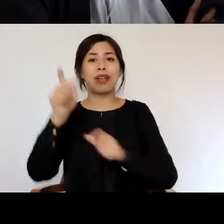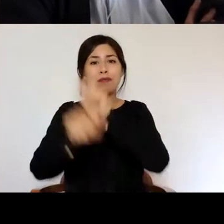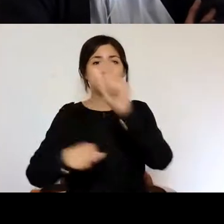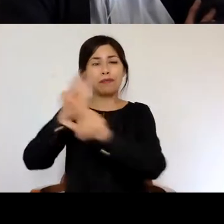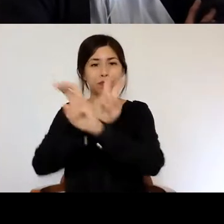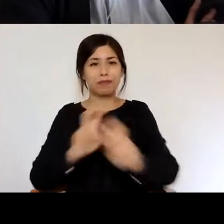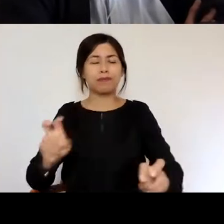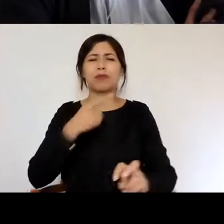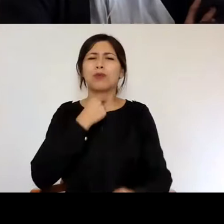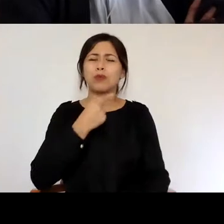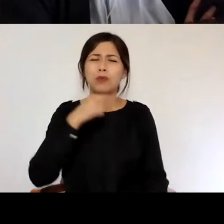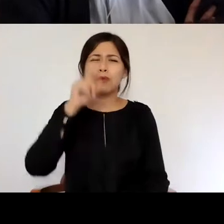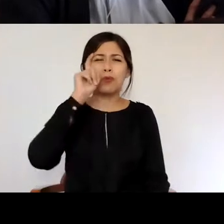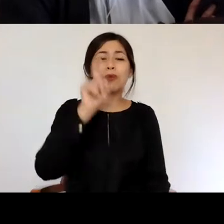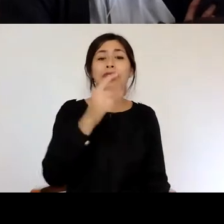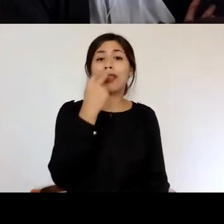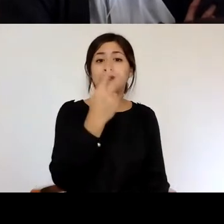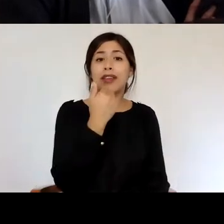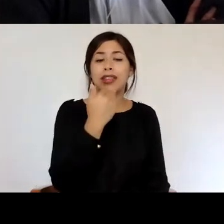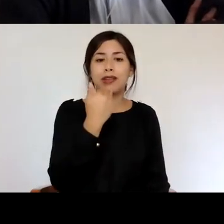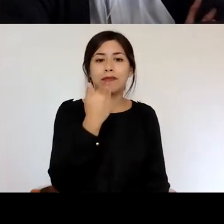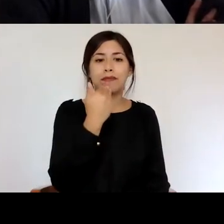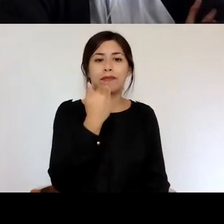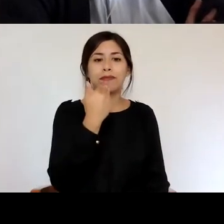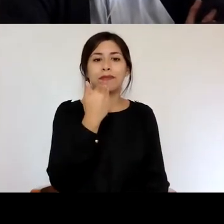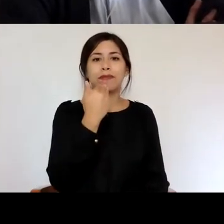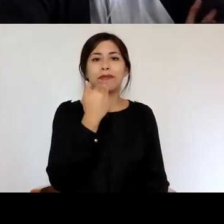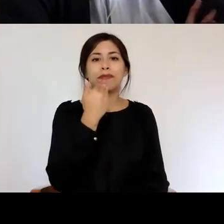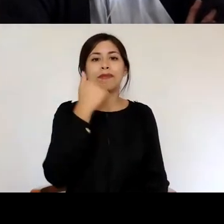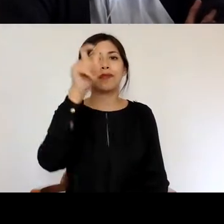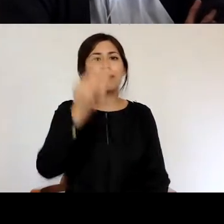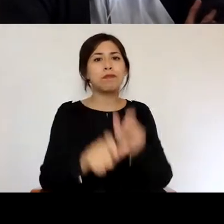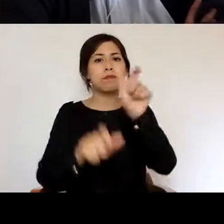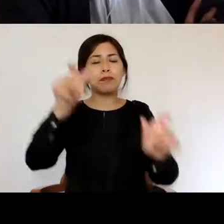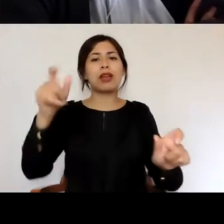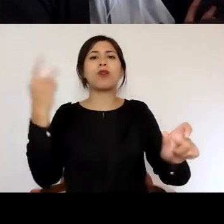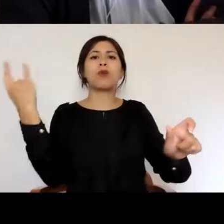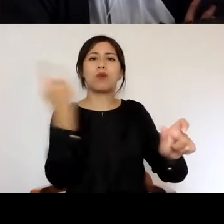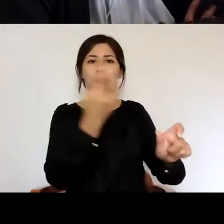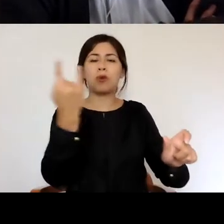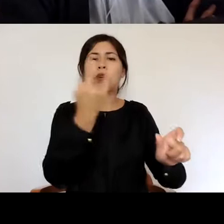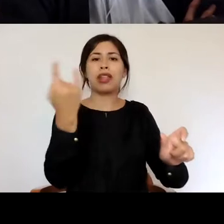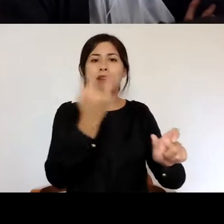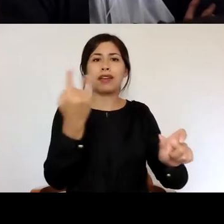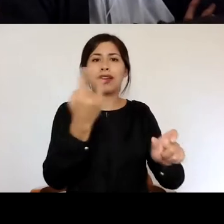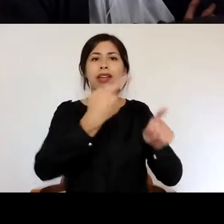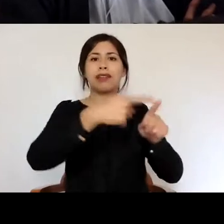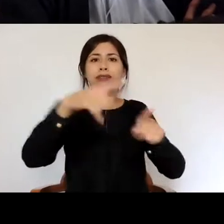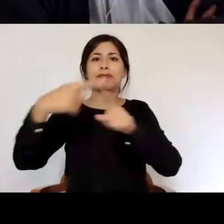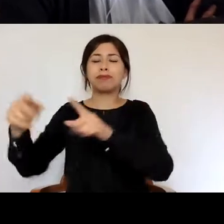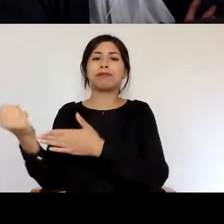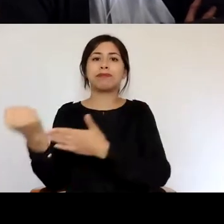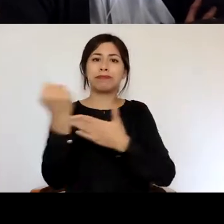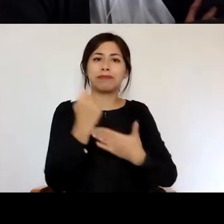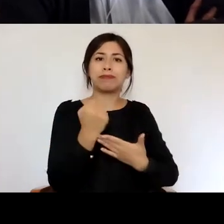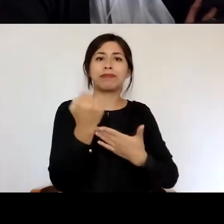gustó mucho también ver la presencia de varias universidades colaboradoras en algunos de los